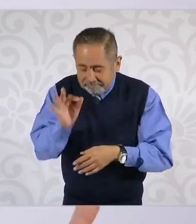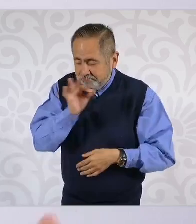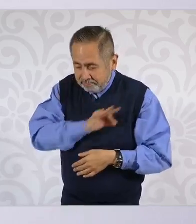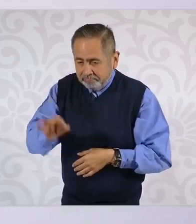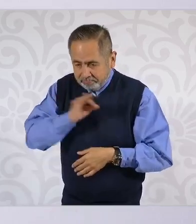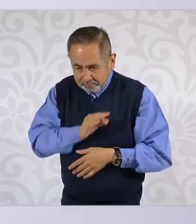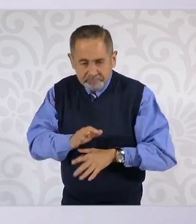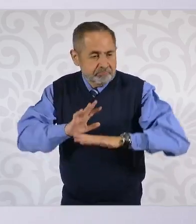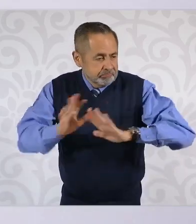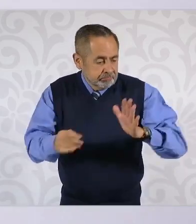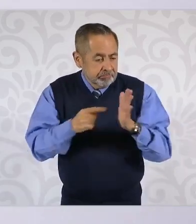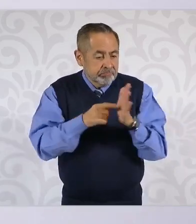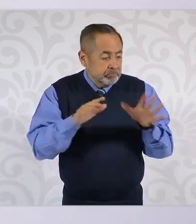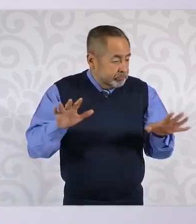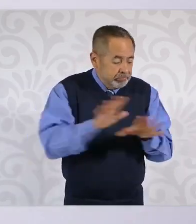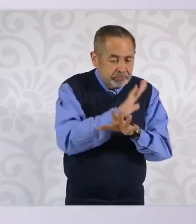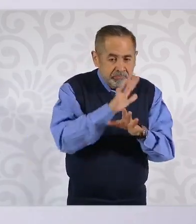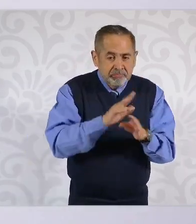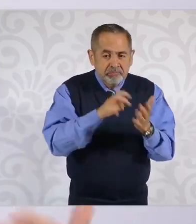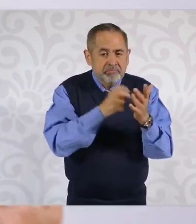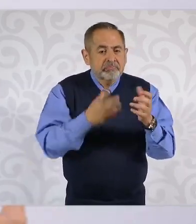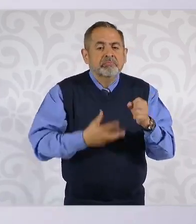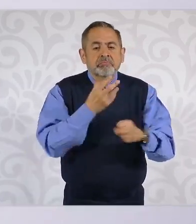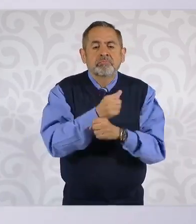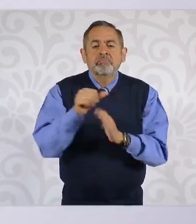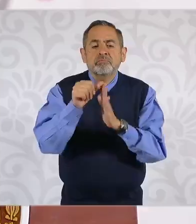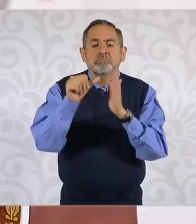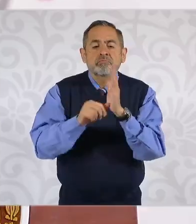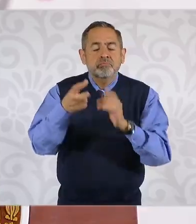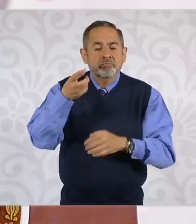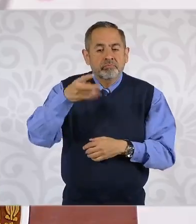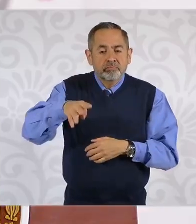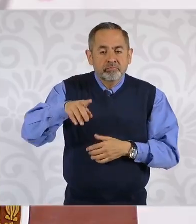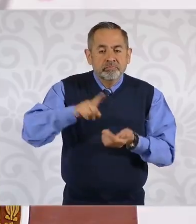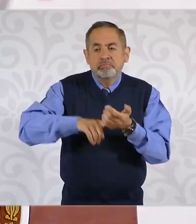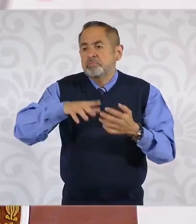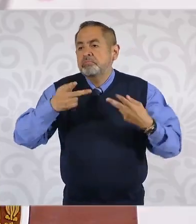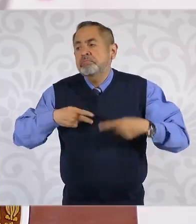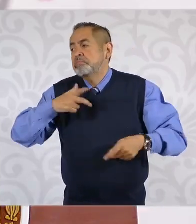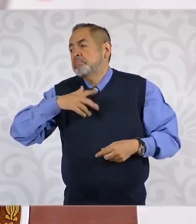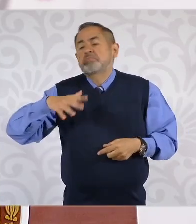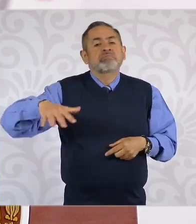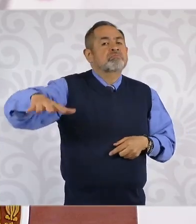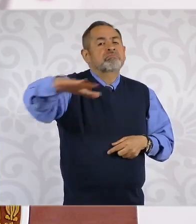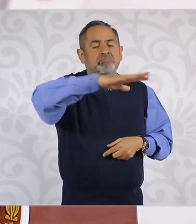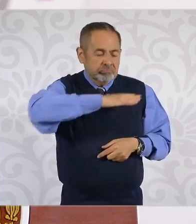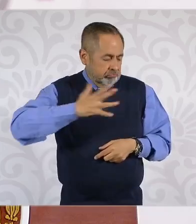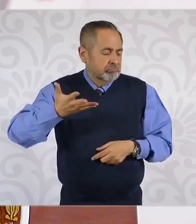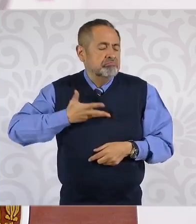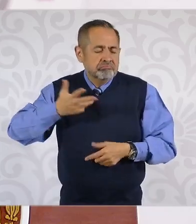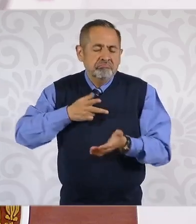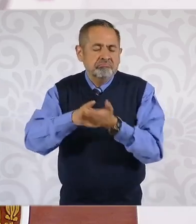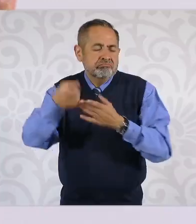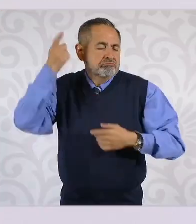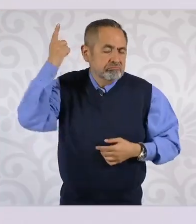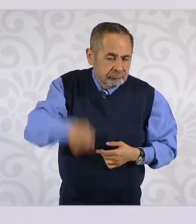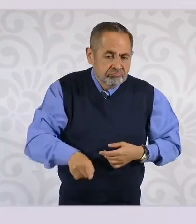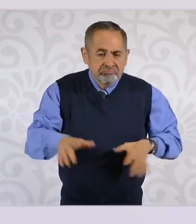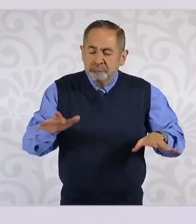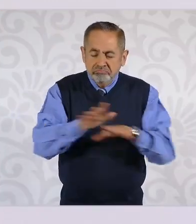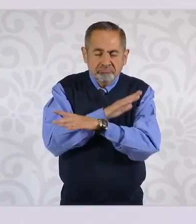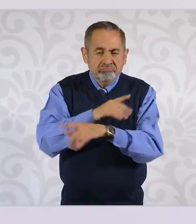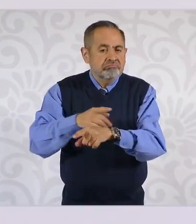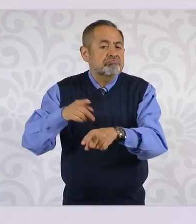Dice, primero el artículo 39, que es que el pueblo tiene derecho a cambiar su forma de gobierno en todo momento, es el